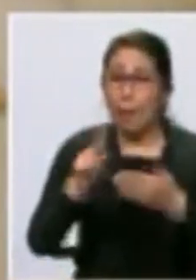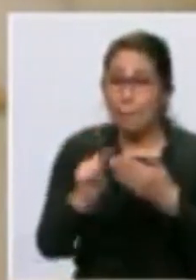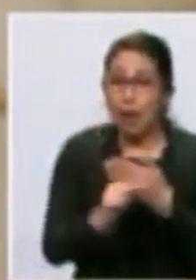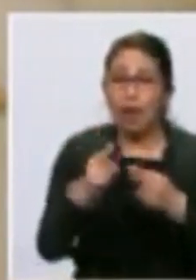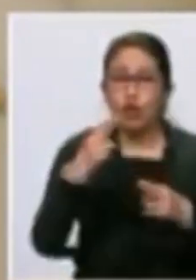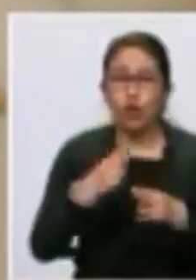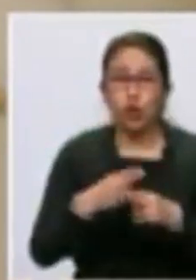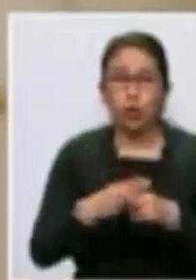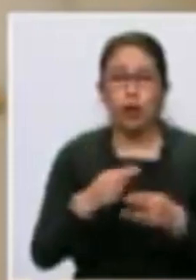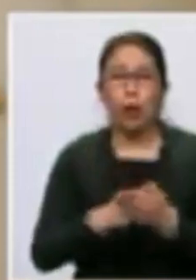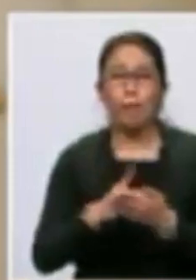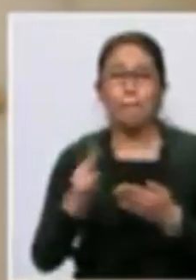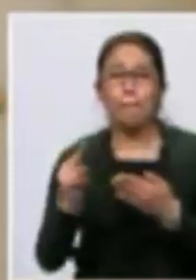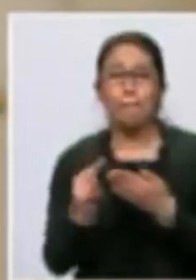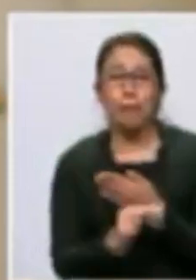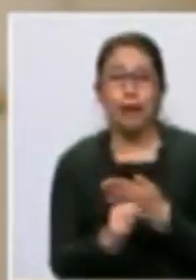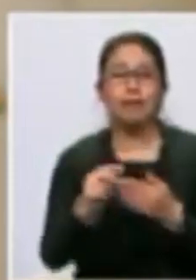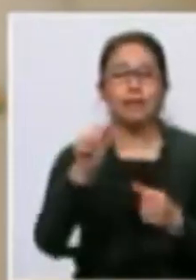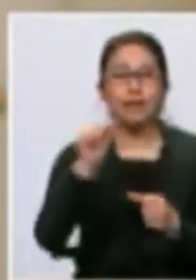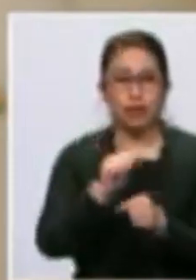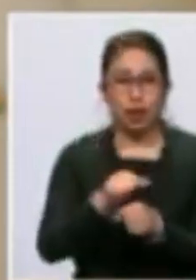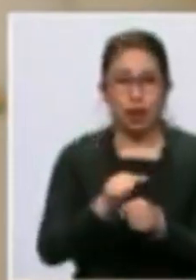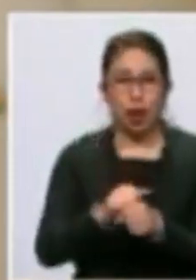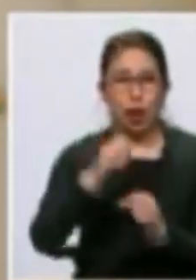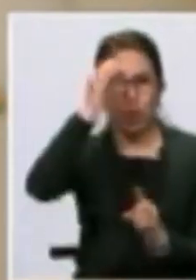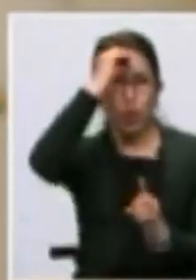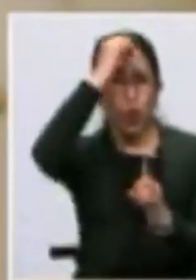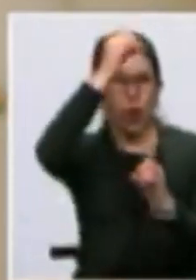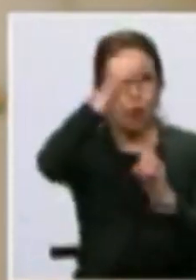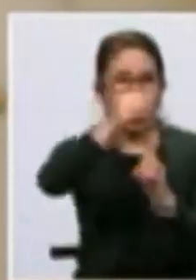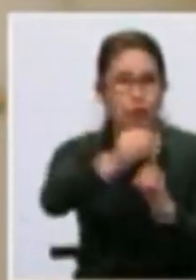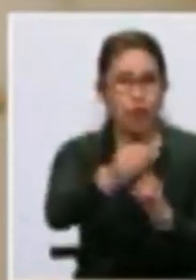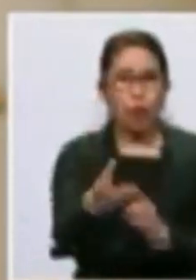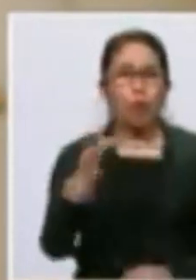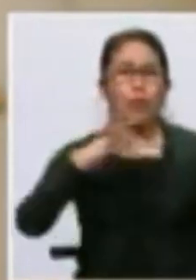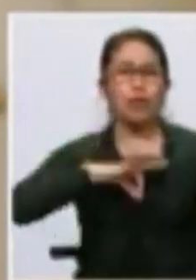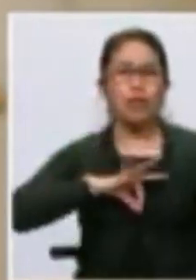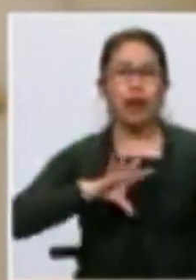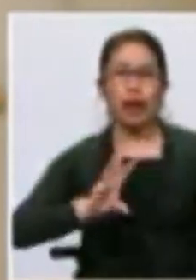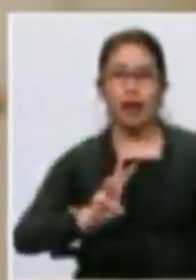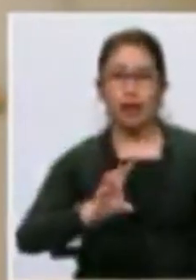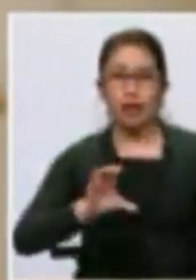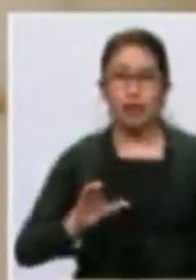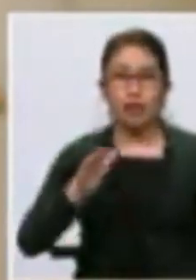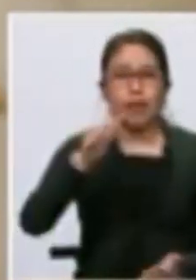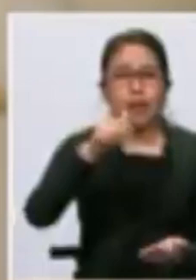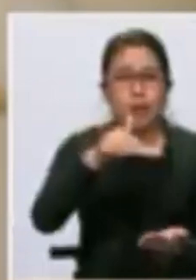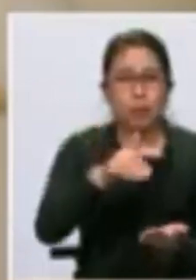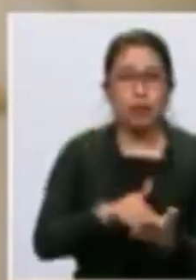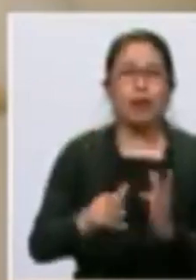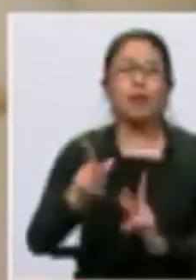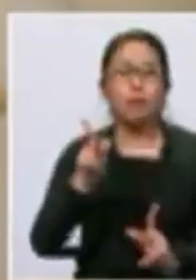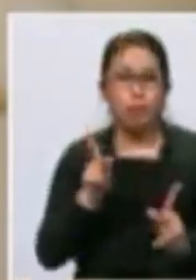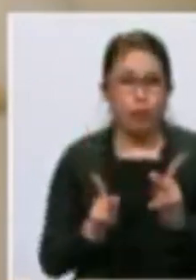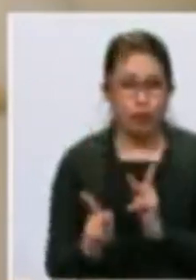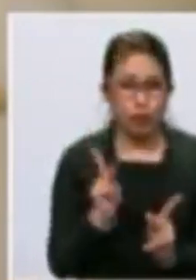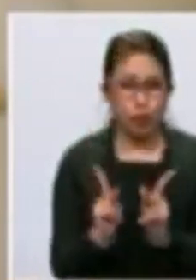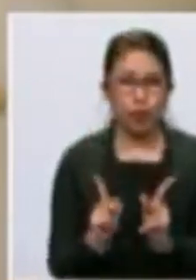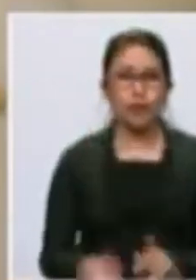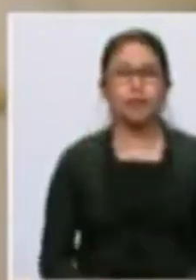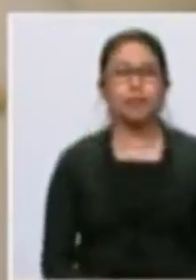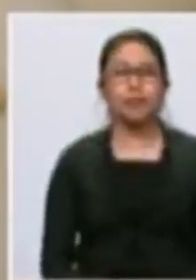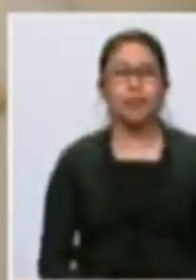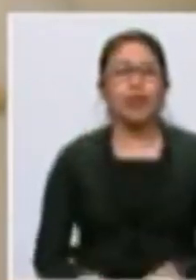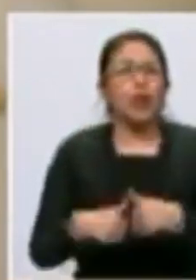la emergencia. Yo no sé quién está asesorando a Yanín Áñez, pero considero que en realidad este está fuera del